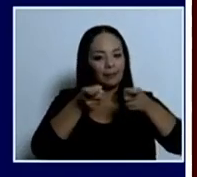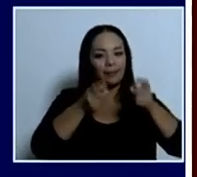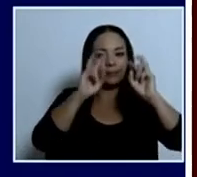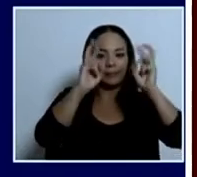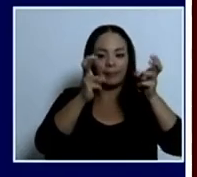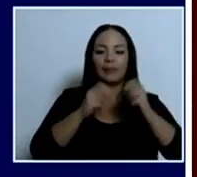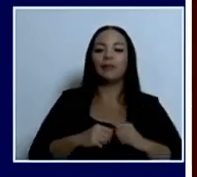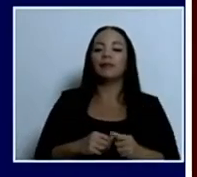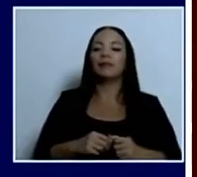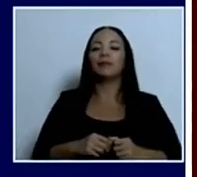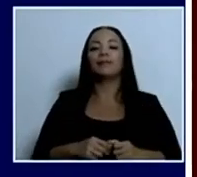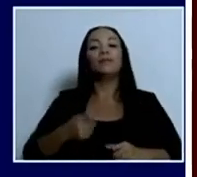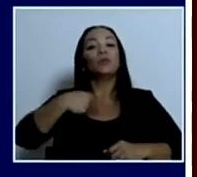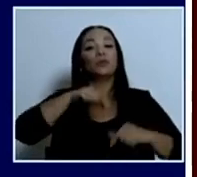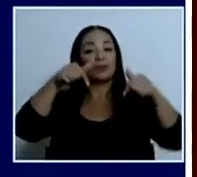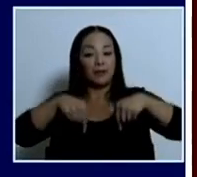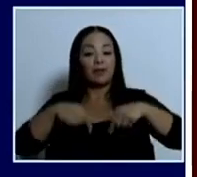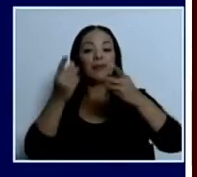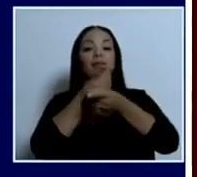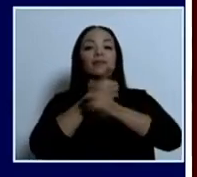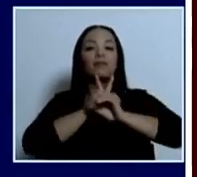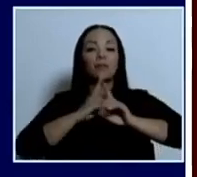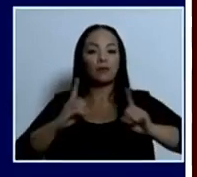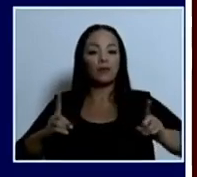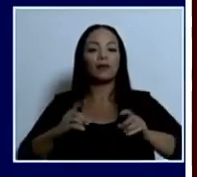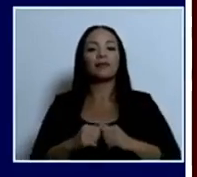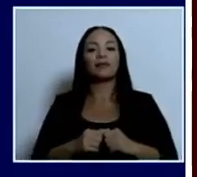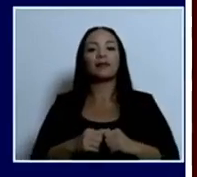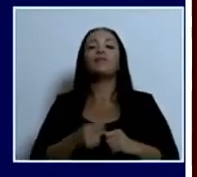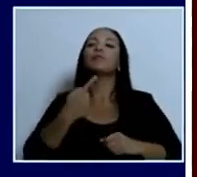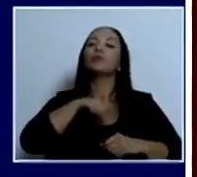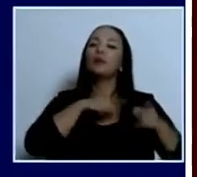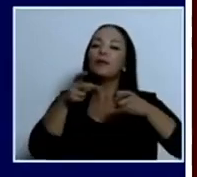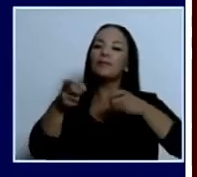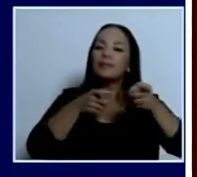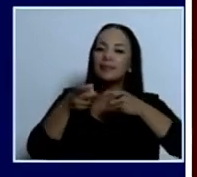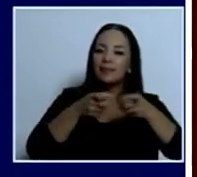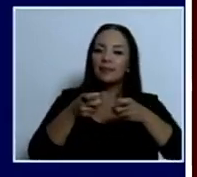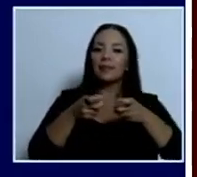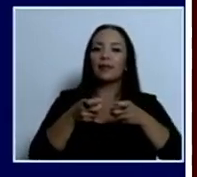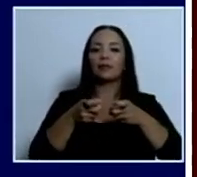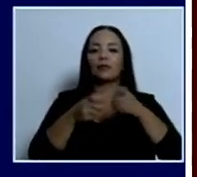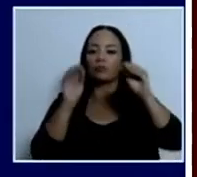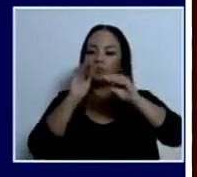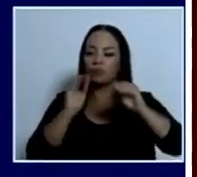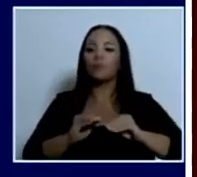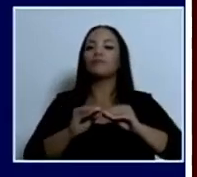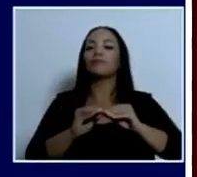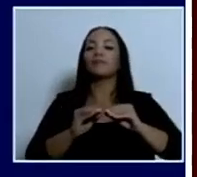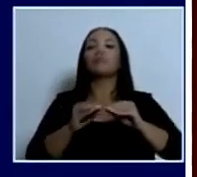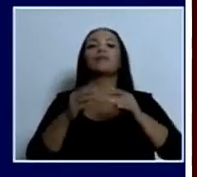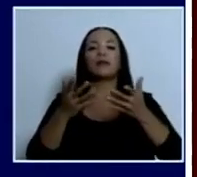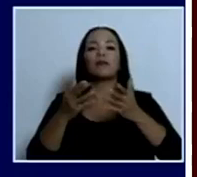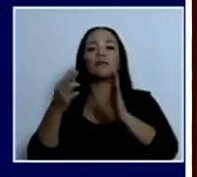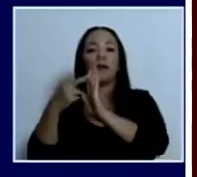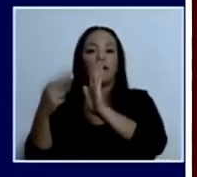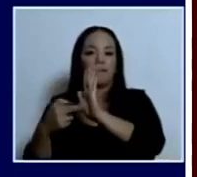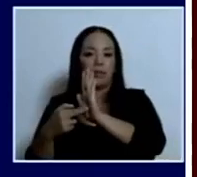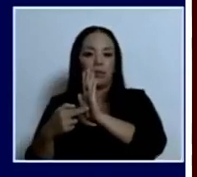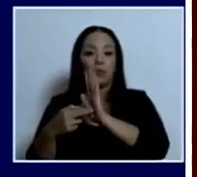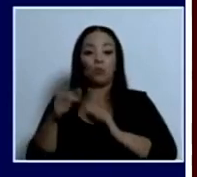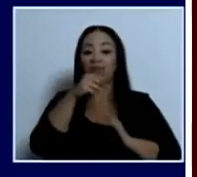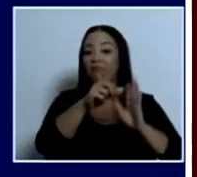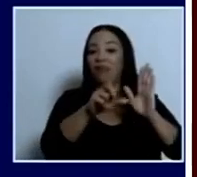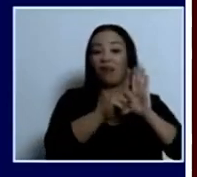en democracia, estamos administrando una ley que sin reglamento en realidad era un perro